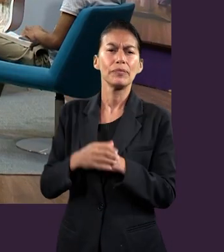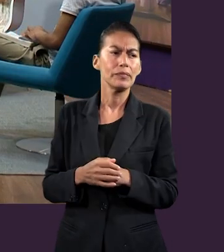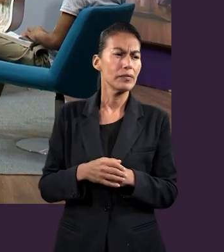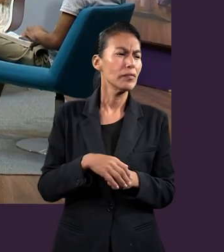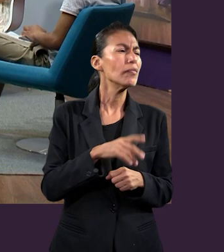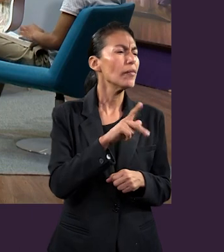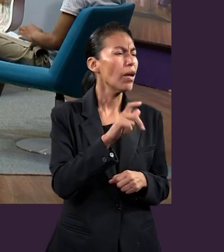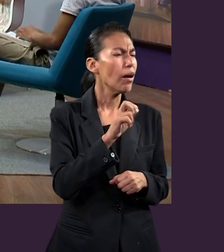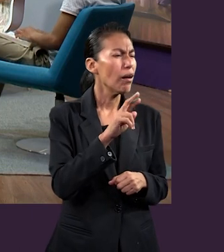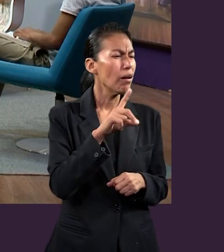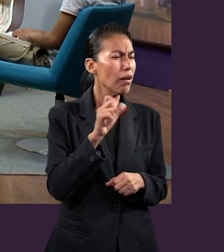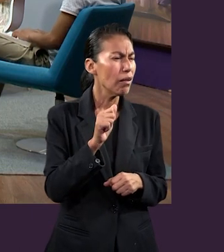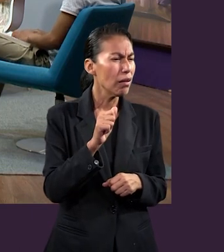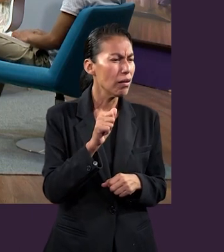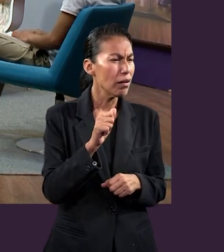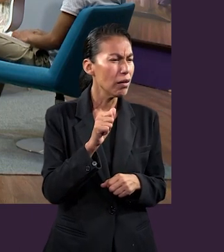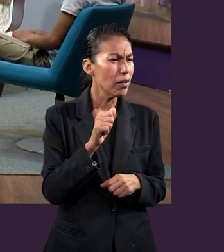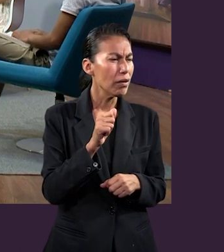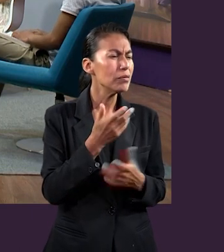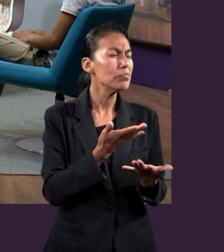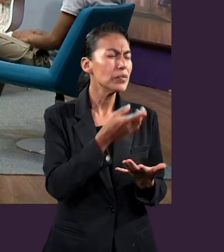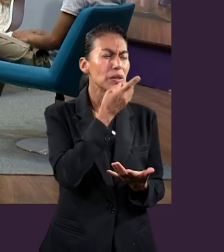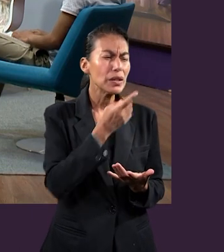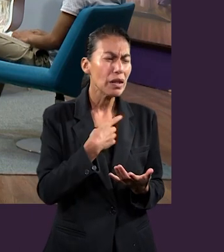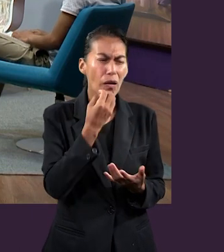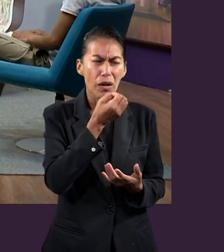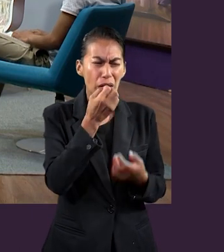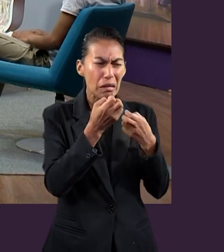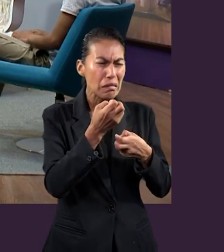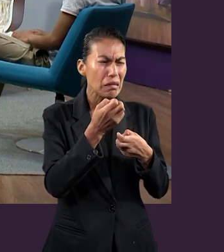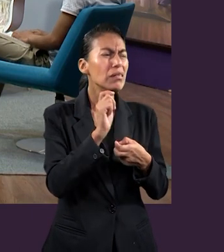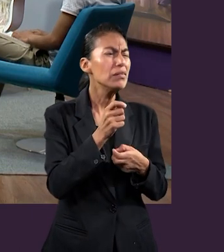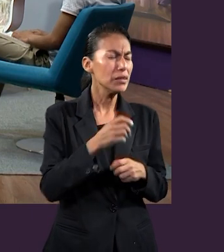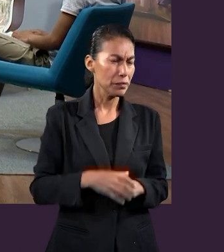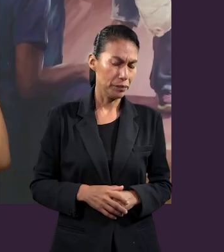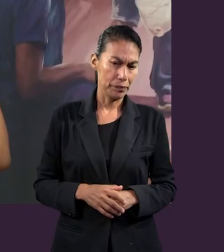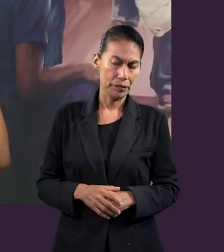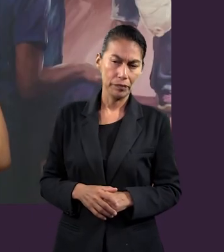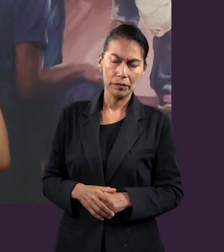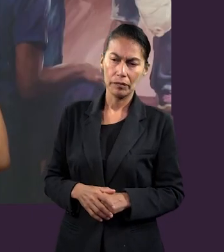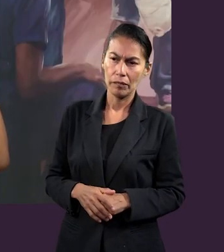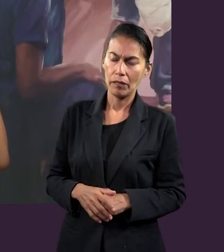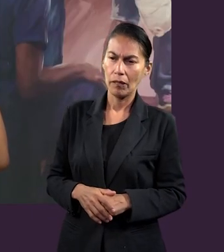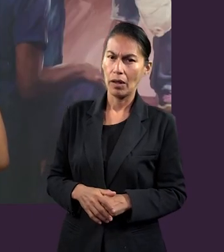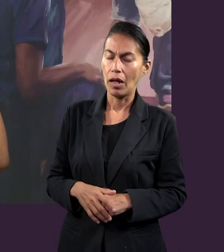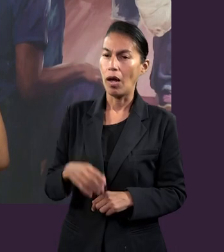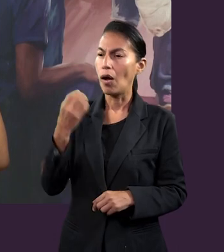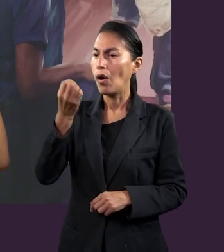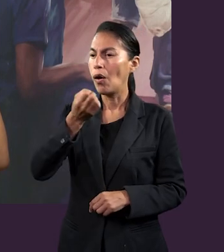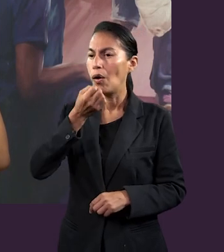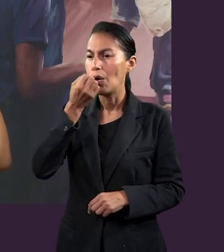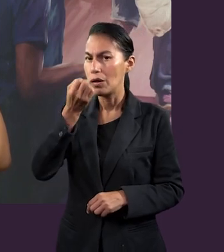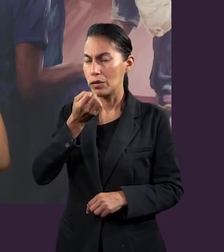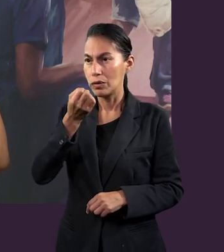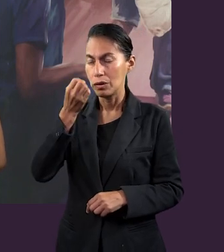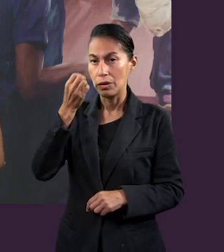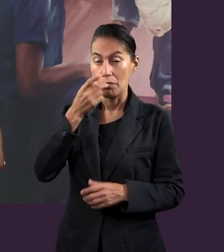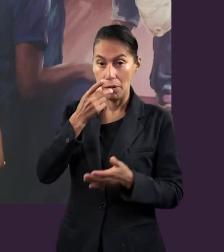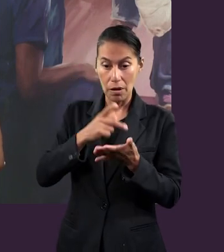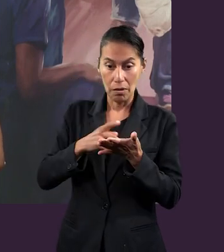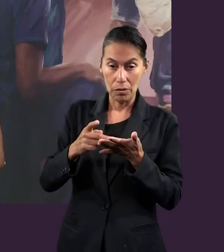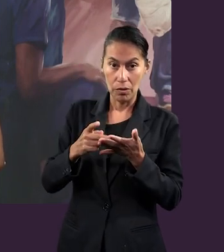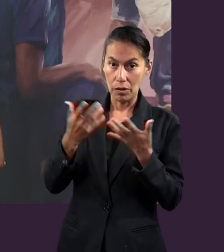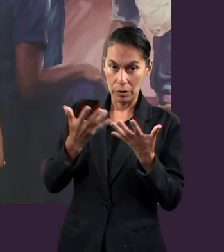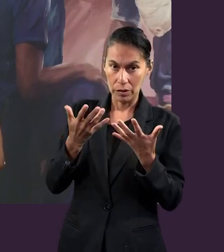adelante. Carla, ¿de qué hablan? ¿Qué nos puedes decir de esa oración? Pues yo veo esta oración como una provisión